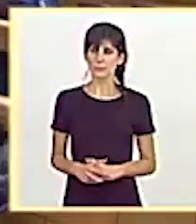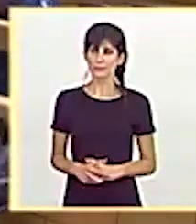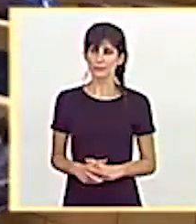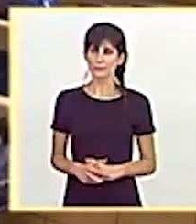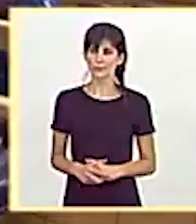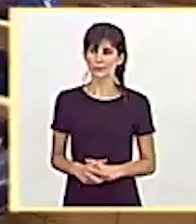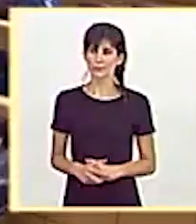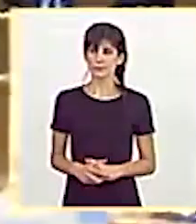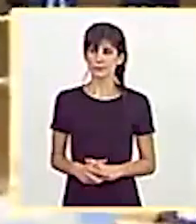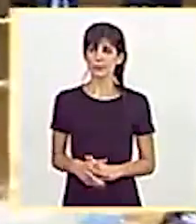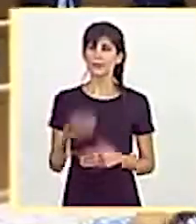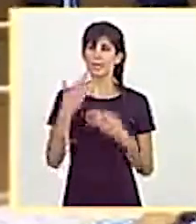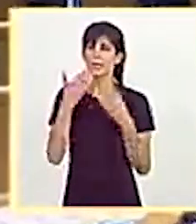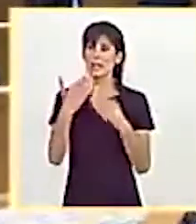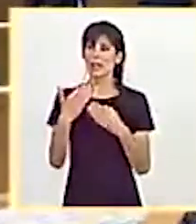Gracias, señoría.